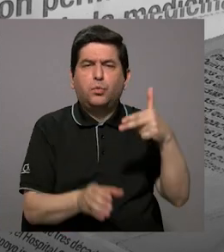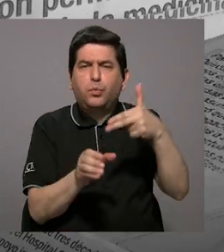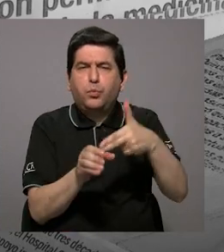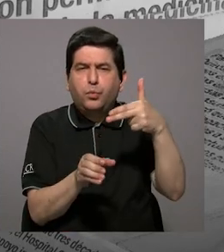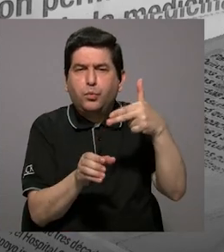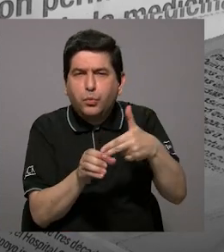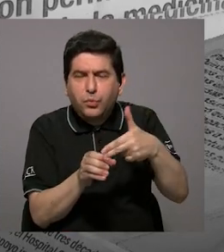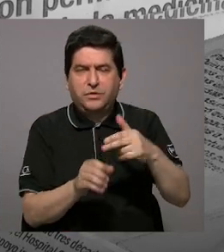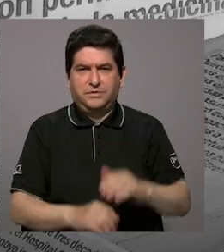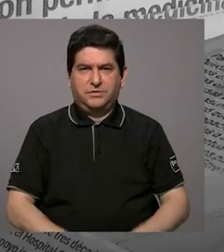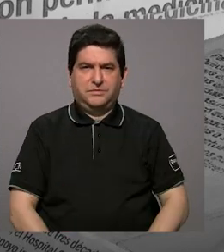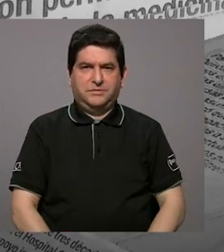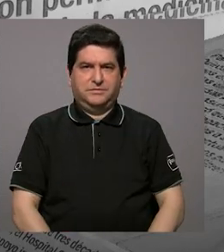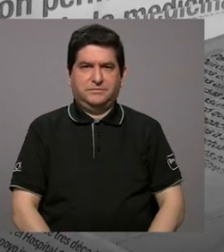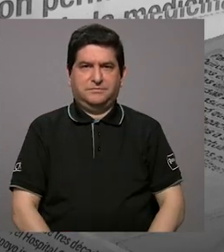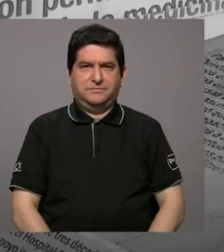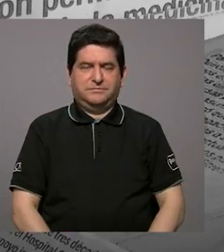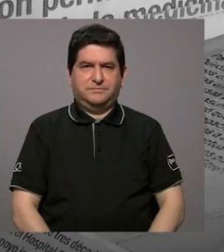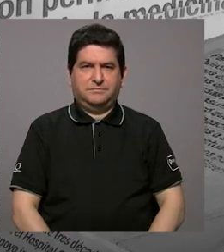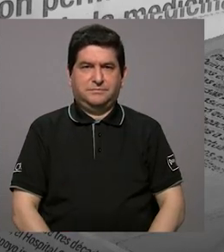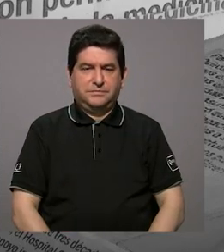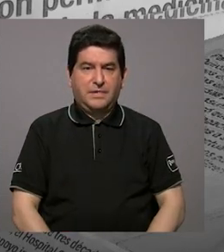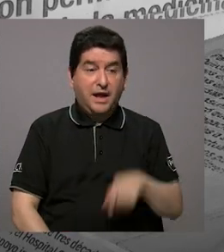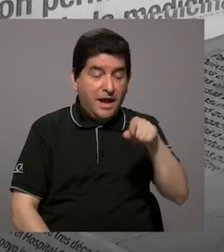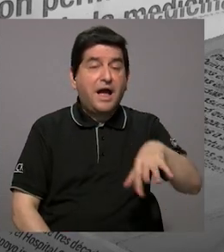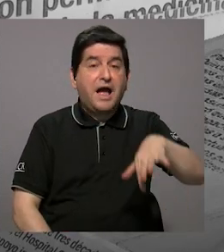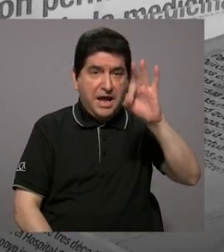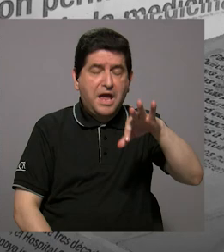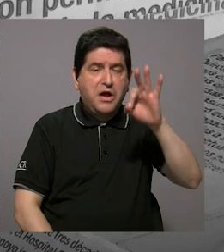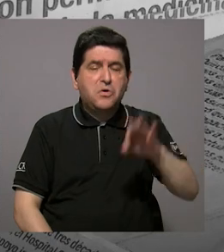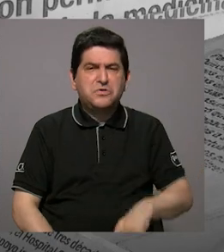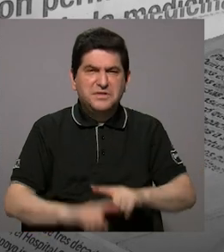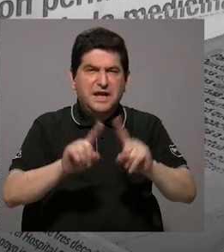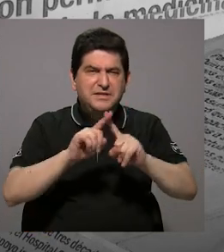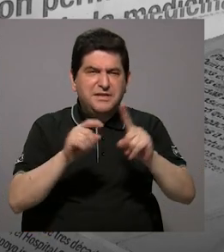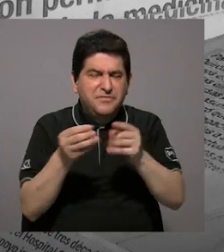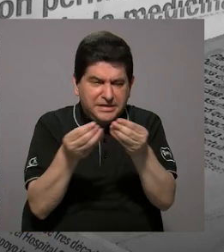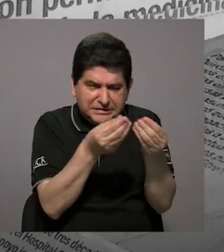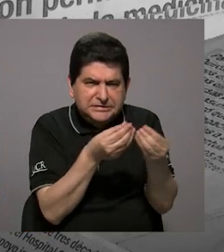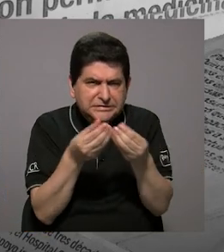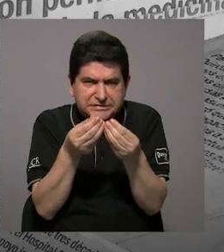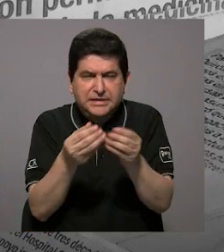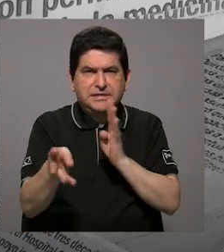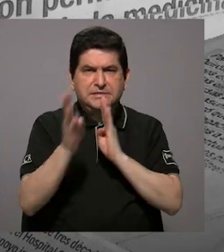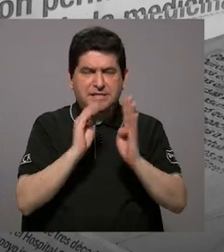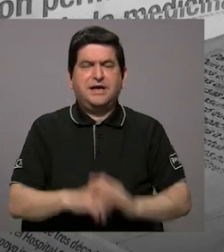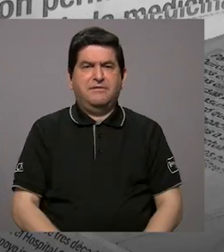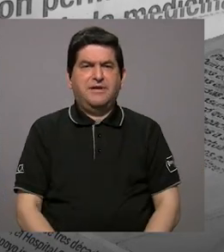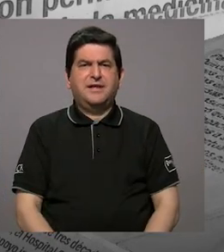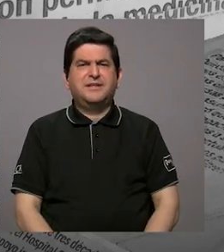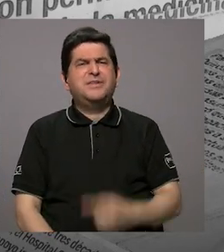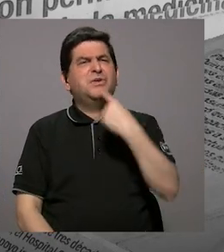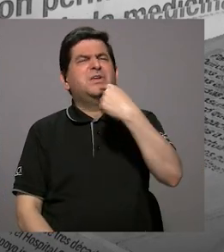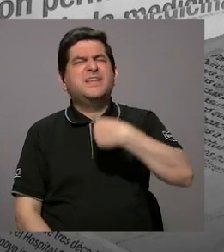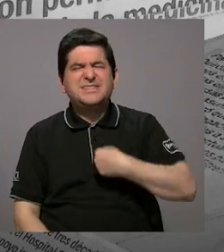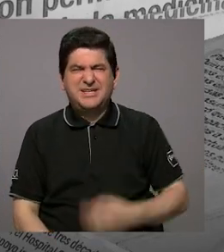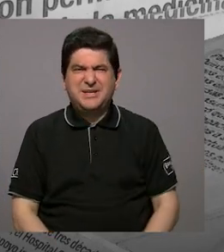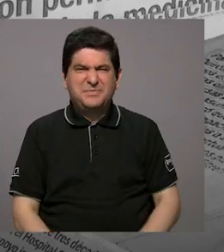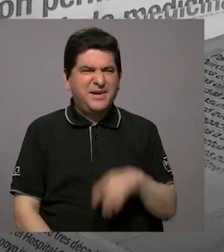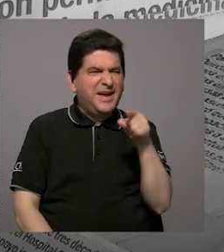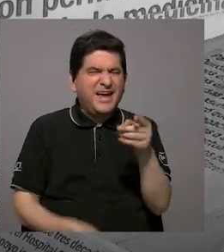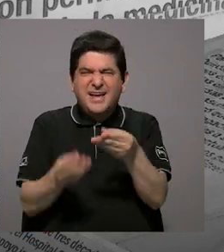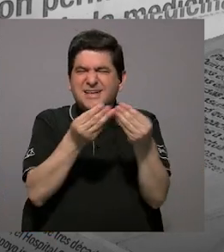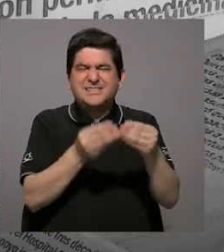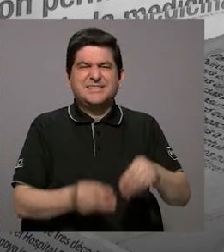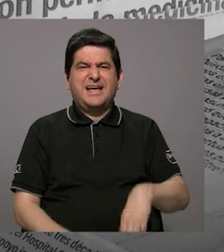hidrocarburos y dieron con silenos. Precisamente hablando de silenos, que nos diga usted, ¿qué son